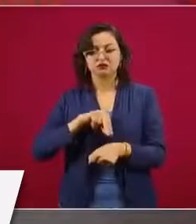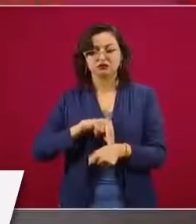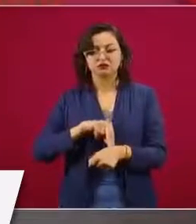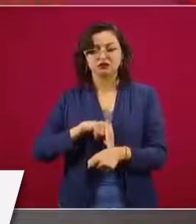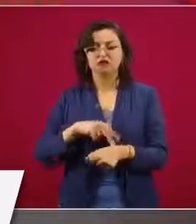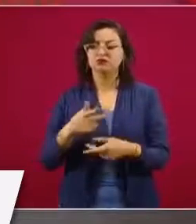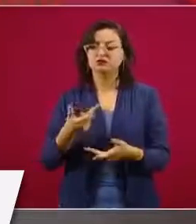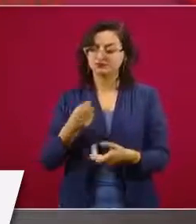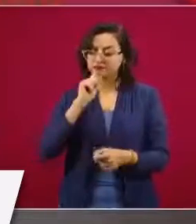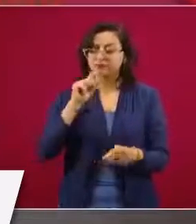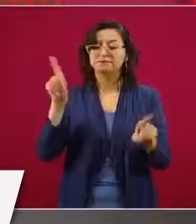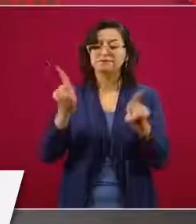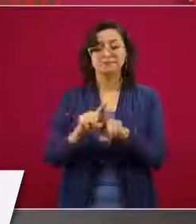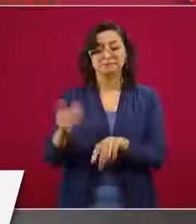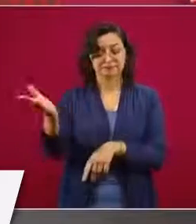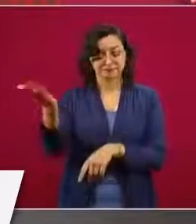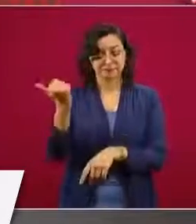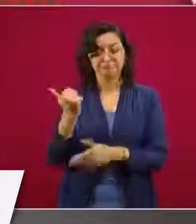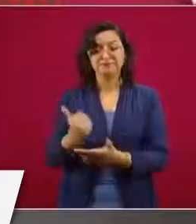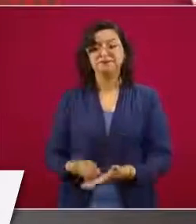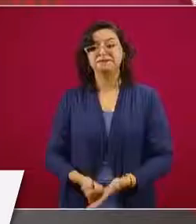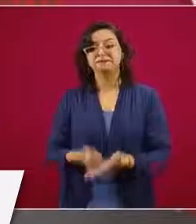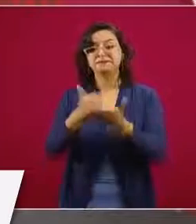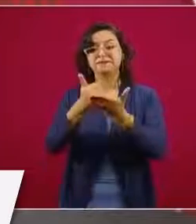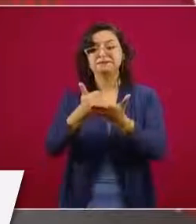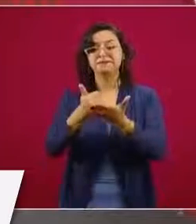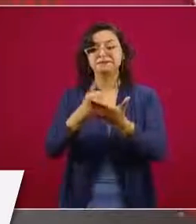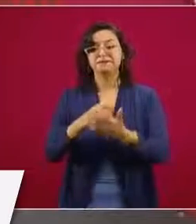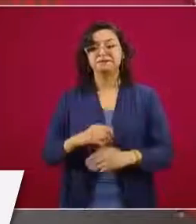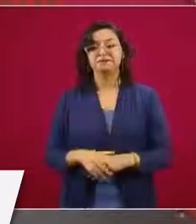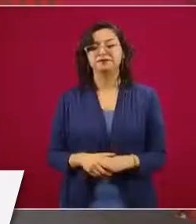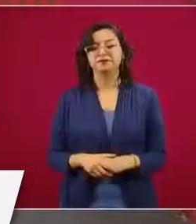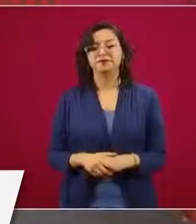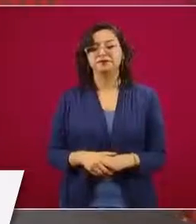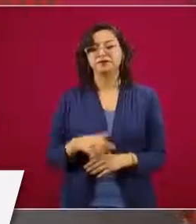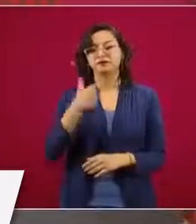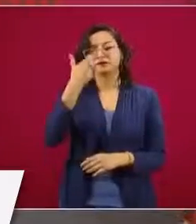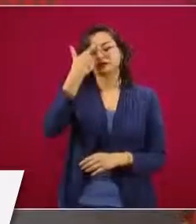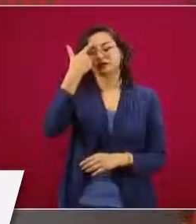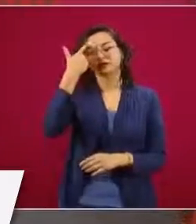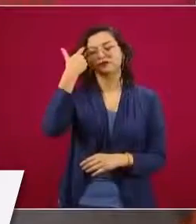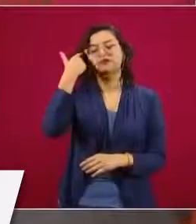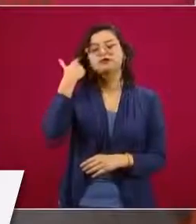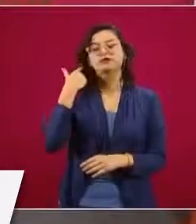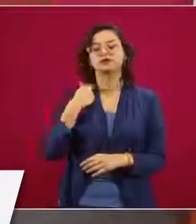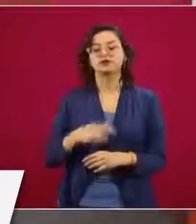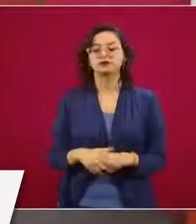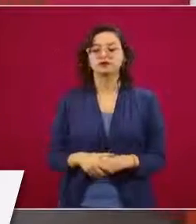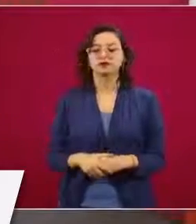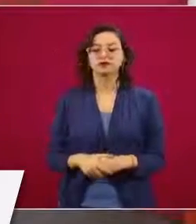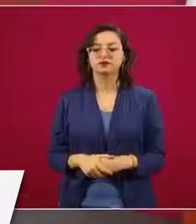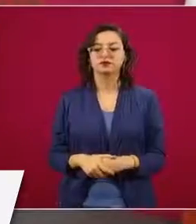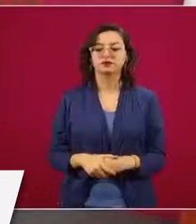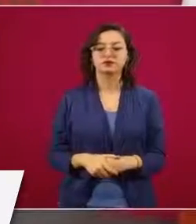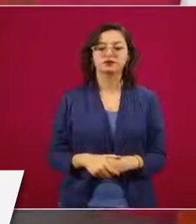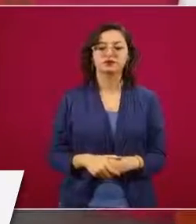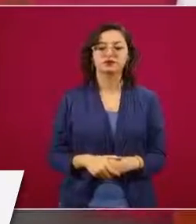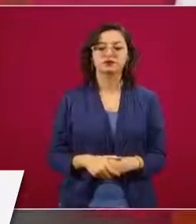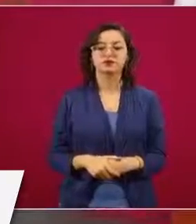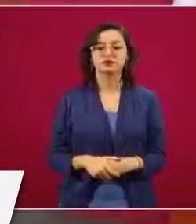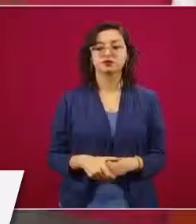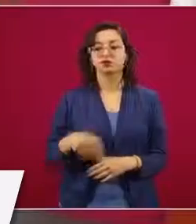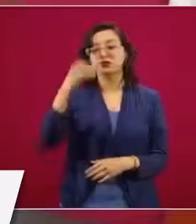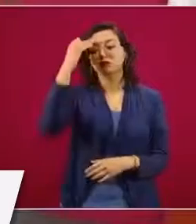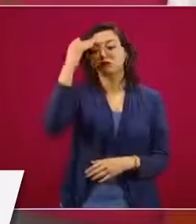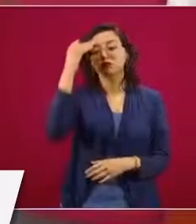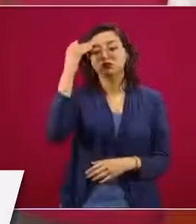nos ayuden. No es mucho tiempo o eso es lo que